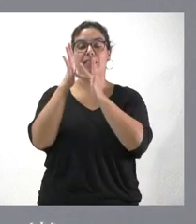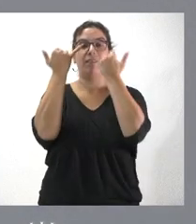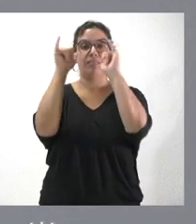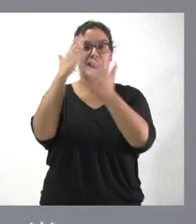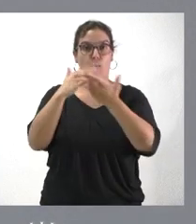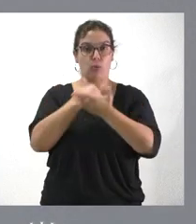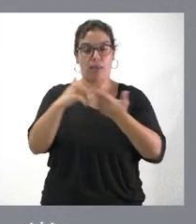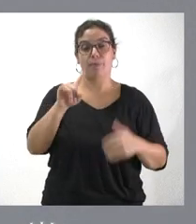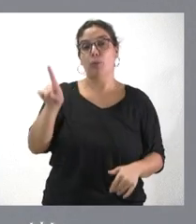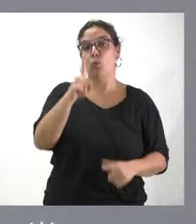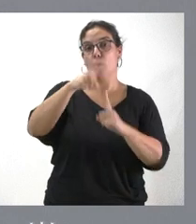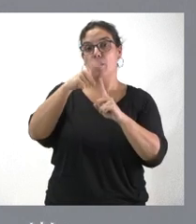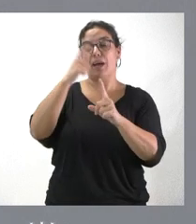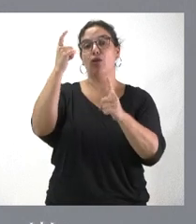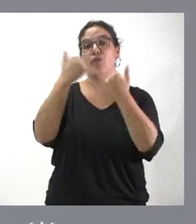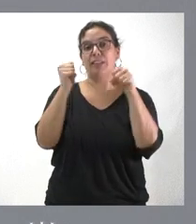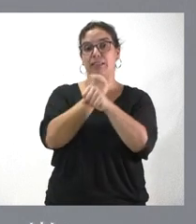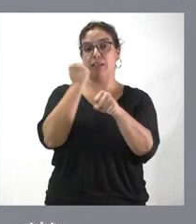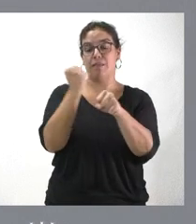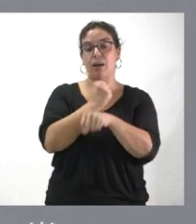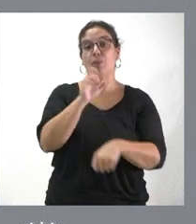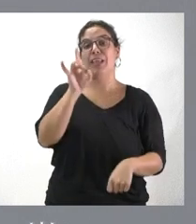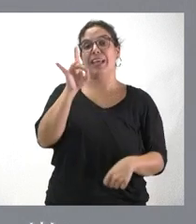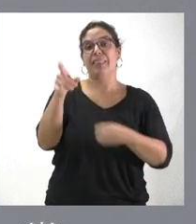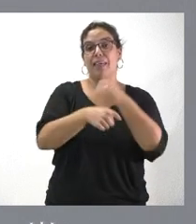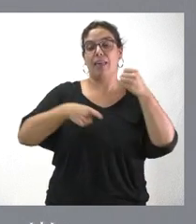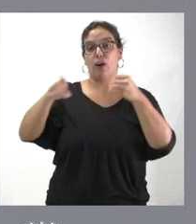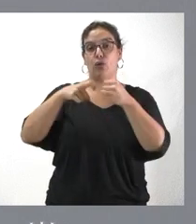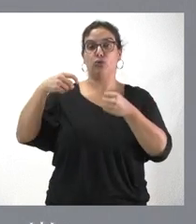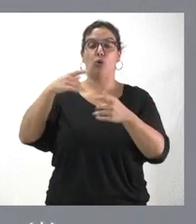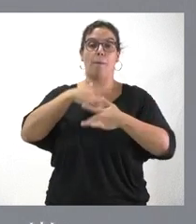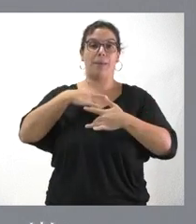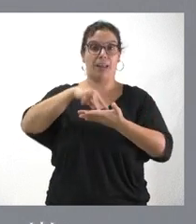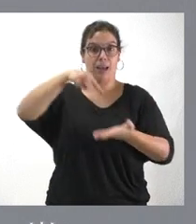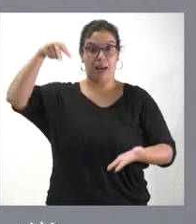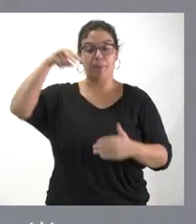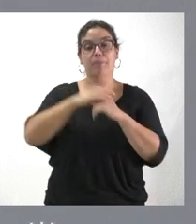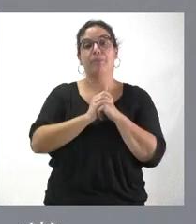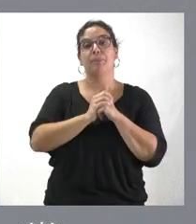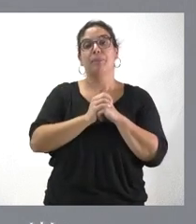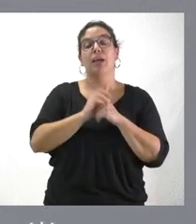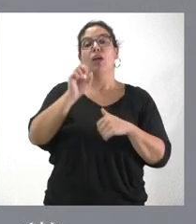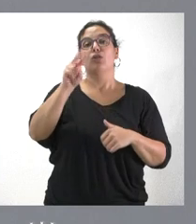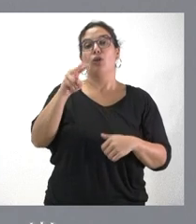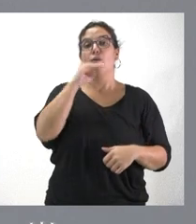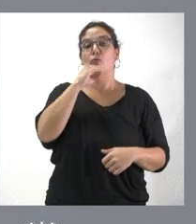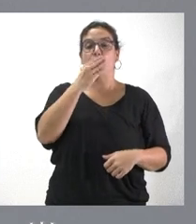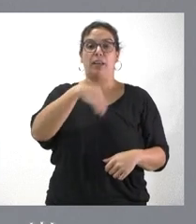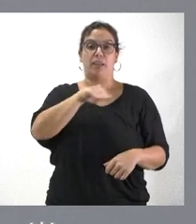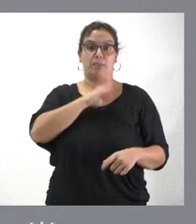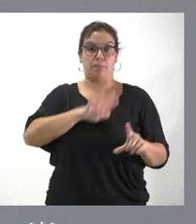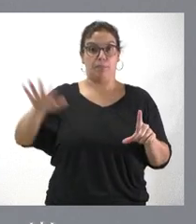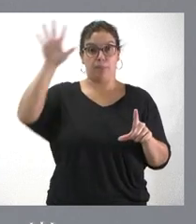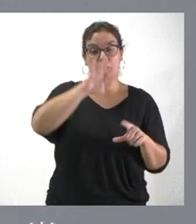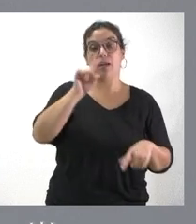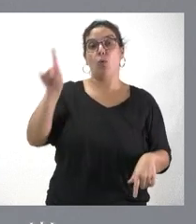Autónoma, 1 de mayo, Fiesta del Trabajo, 15 de agosto, Asunción de la Virgen, 12 de octubre, Fiesta Nacional de España, 1